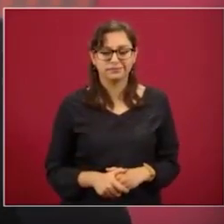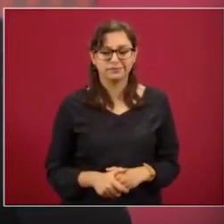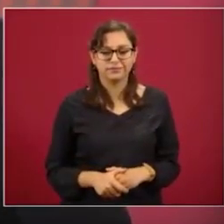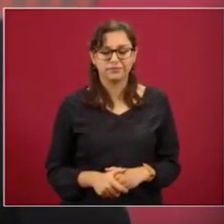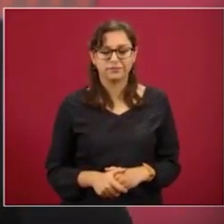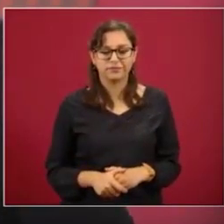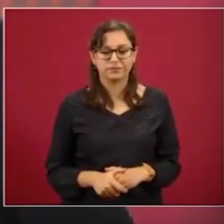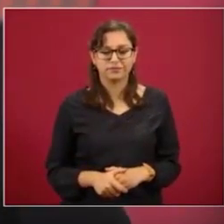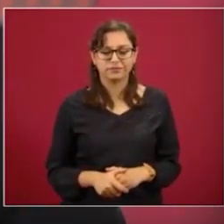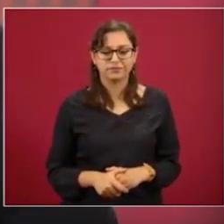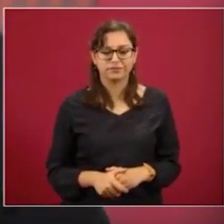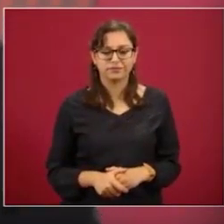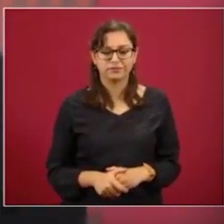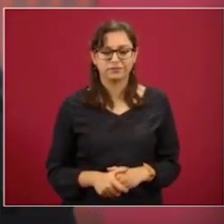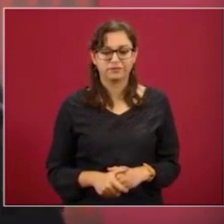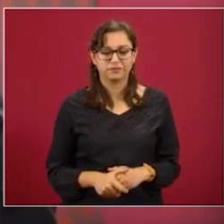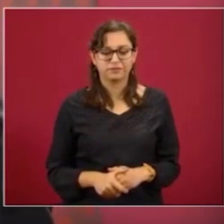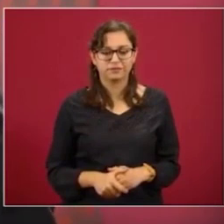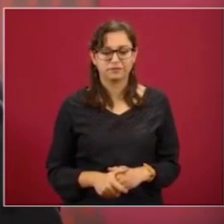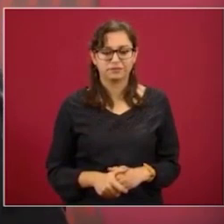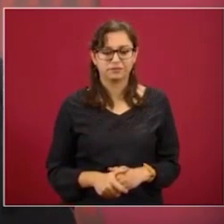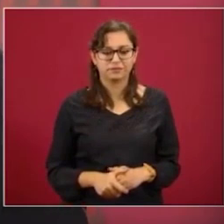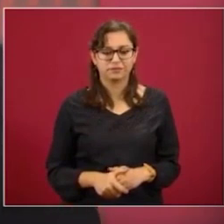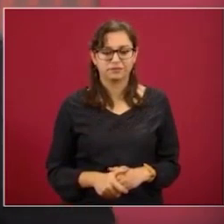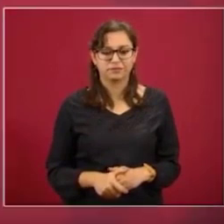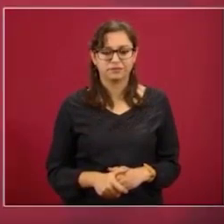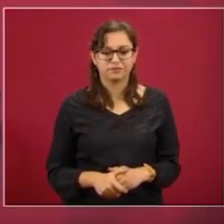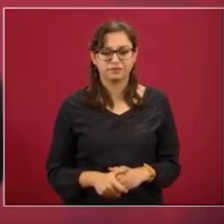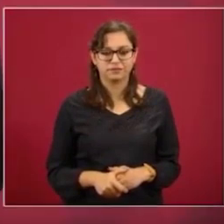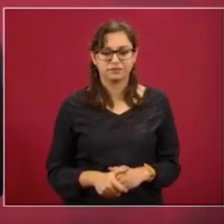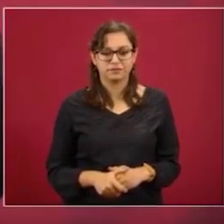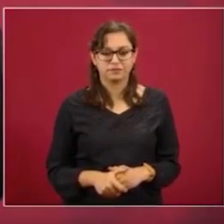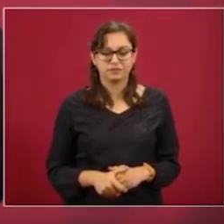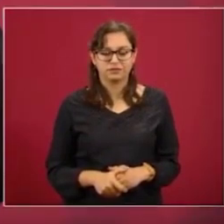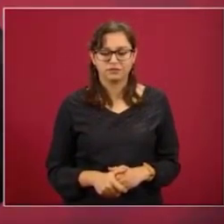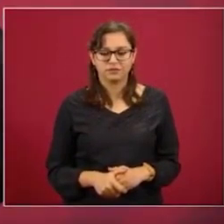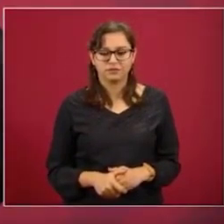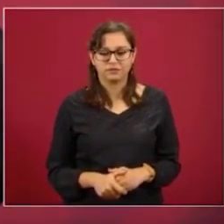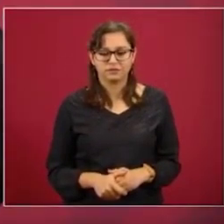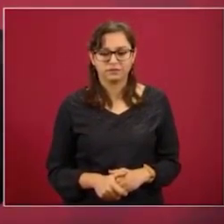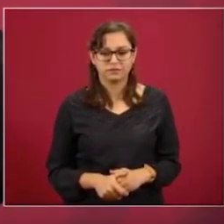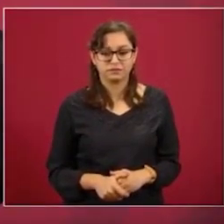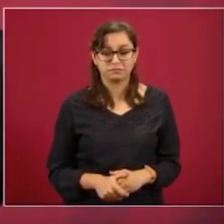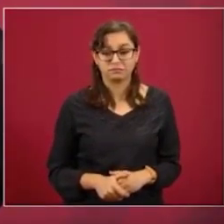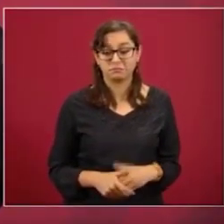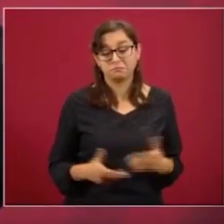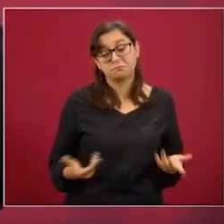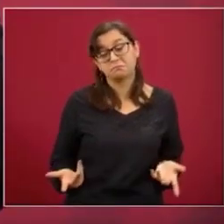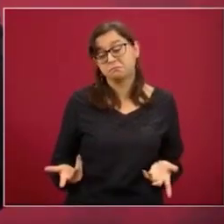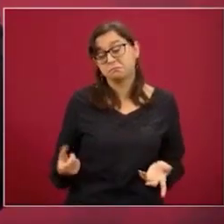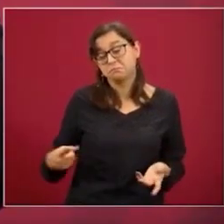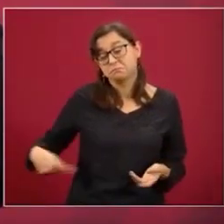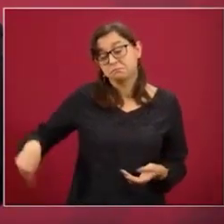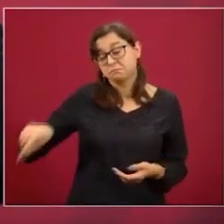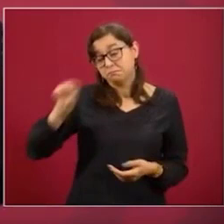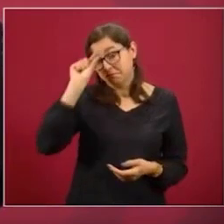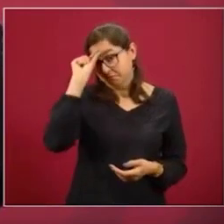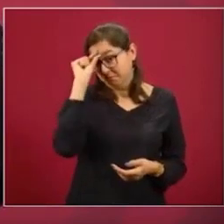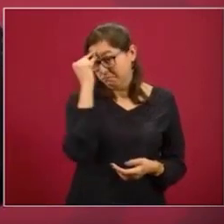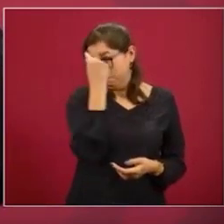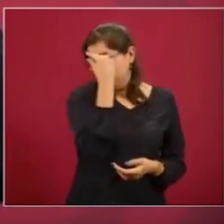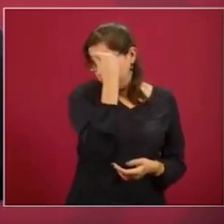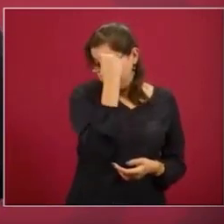Y es un pensamiento conservador, no nos